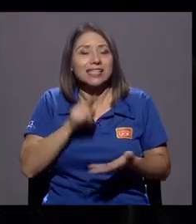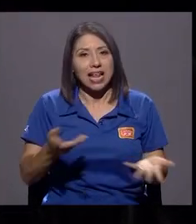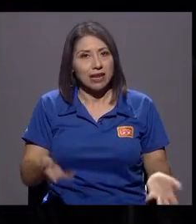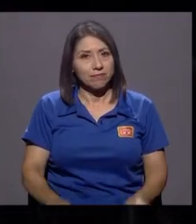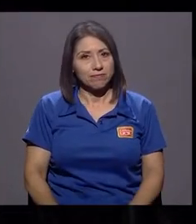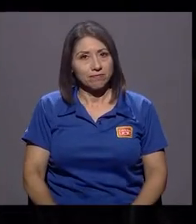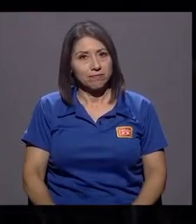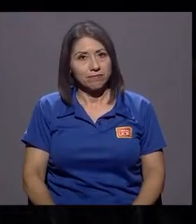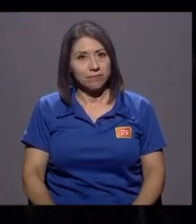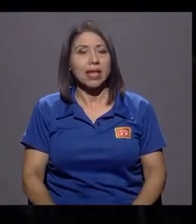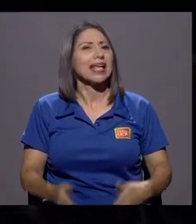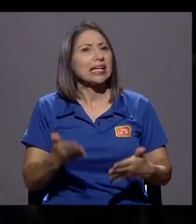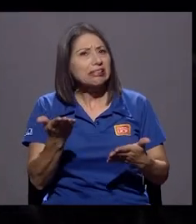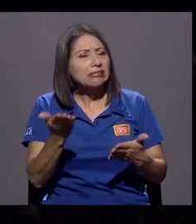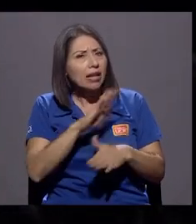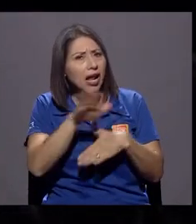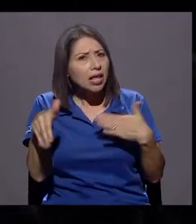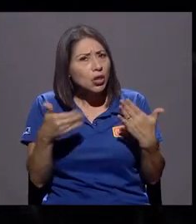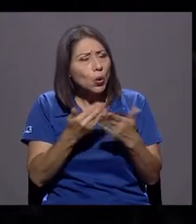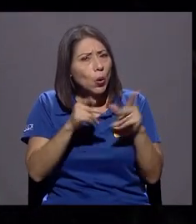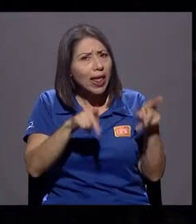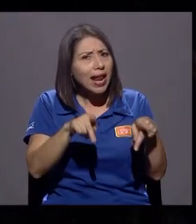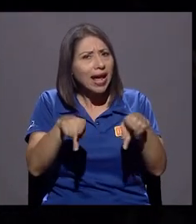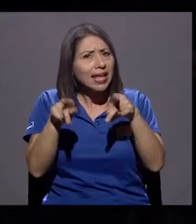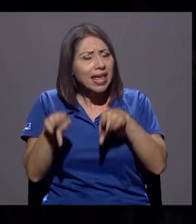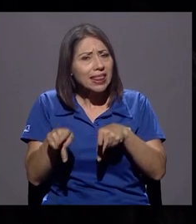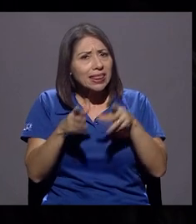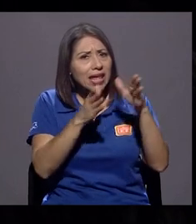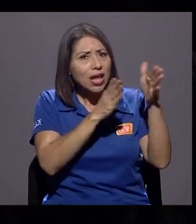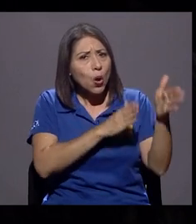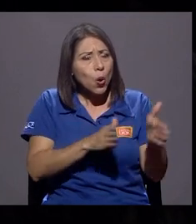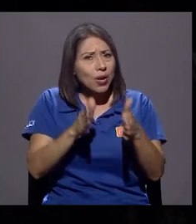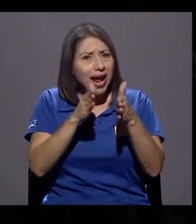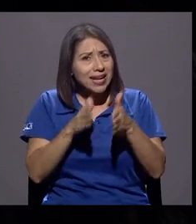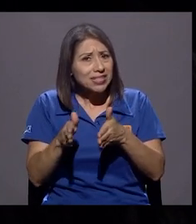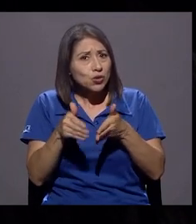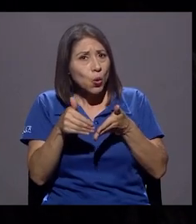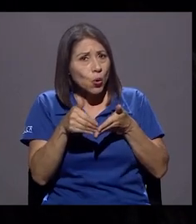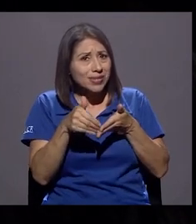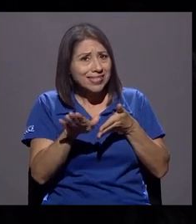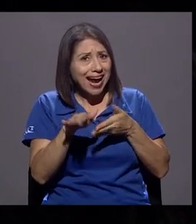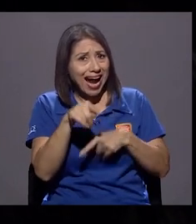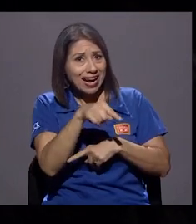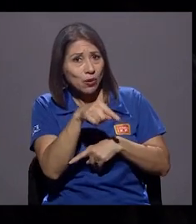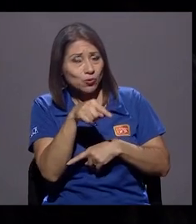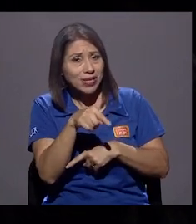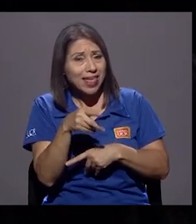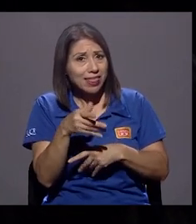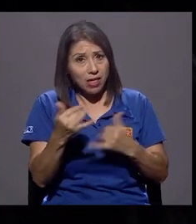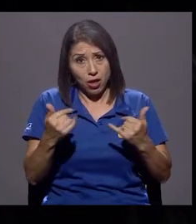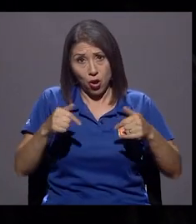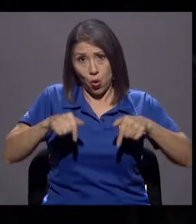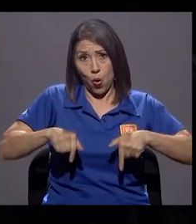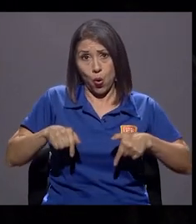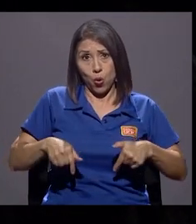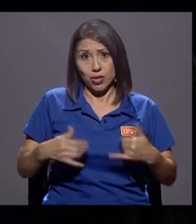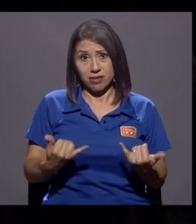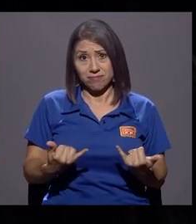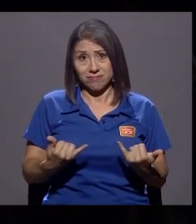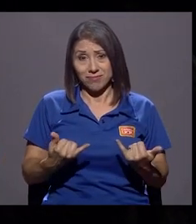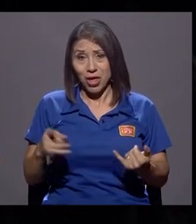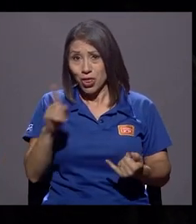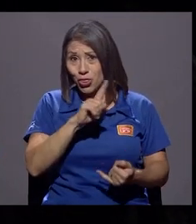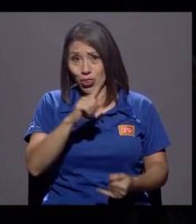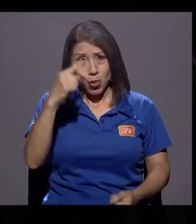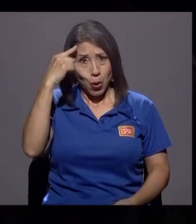¿Será que toda la gente que organizó o sacarla a usted de ese partido, hoy no se